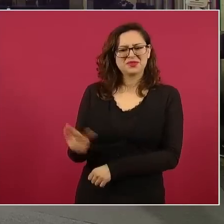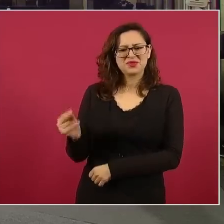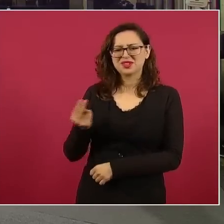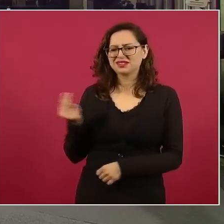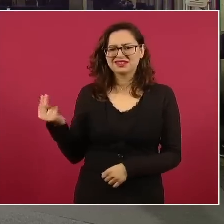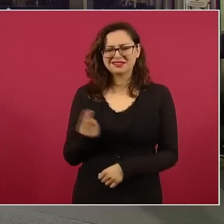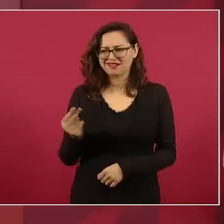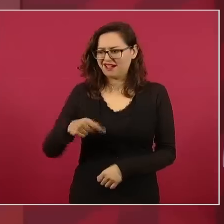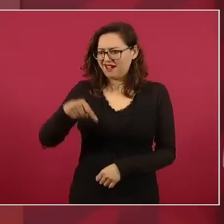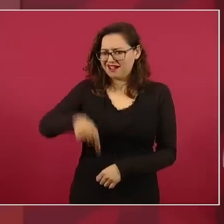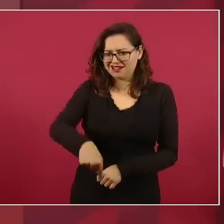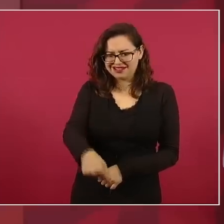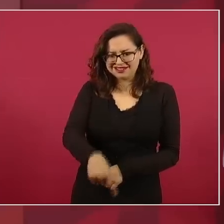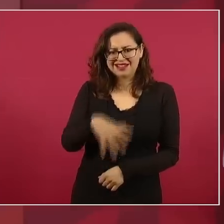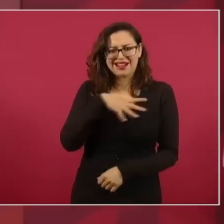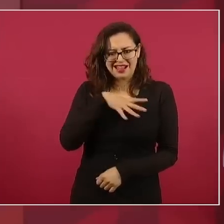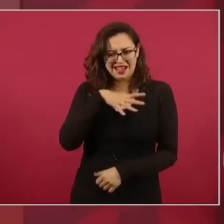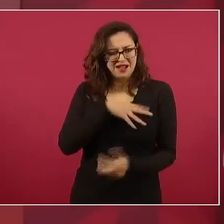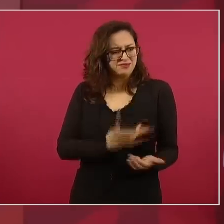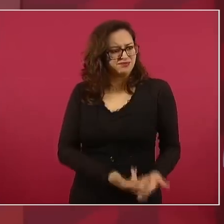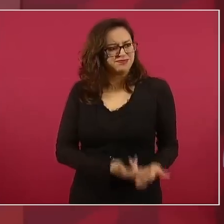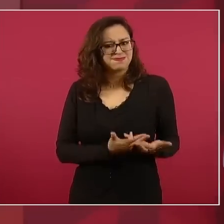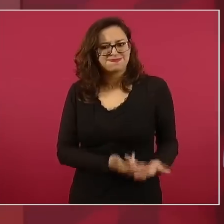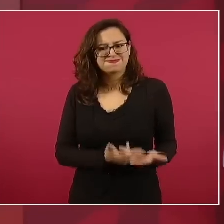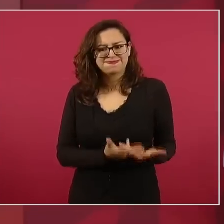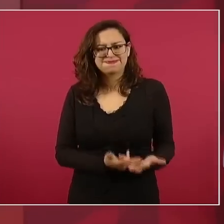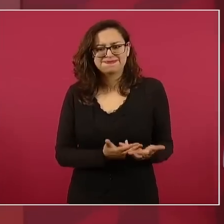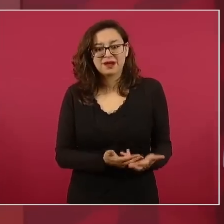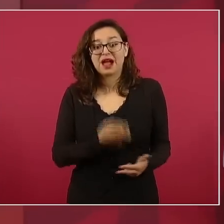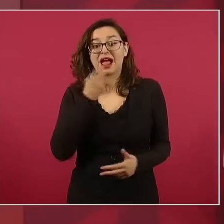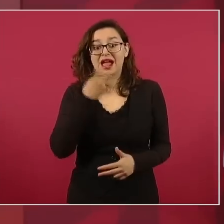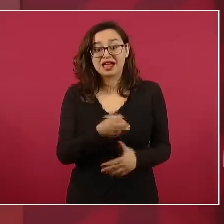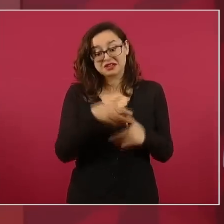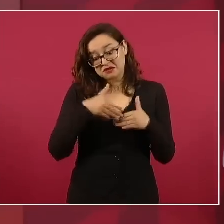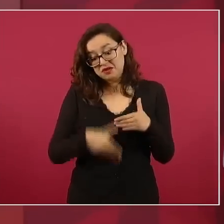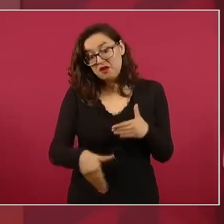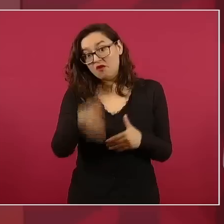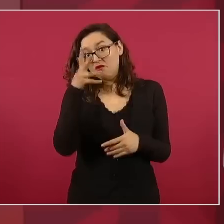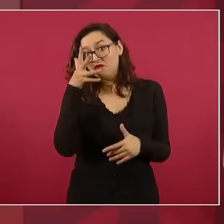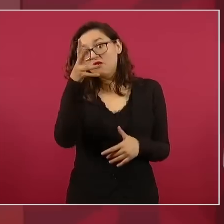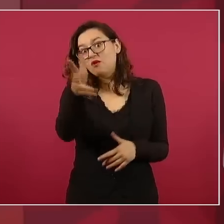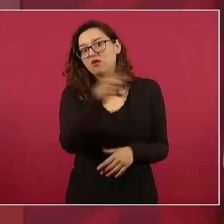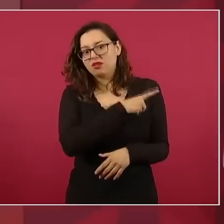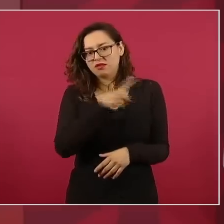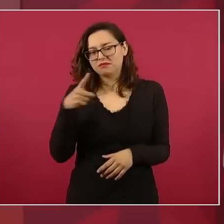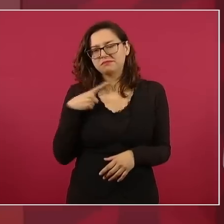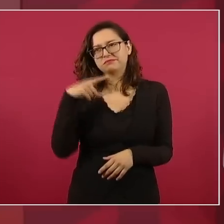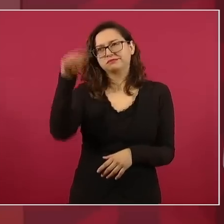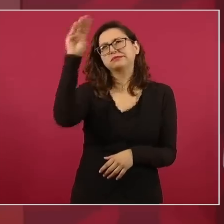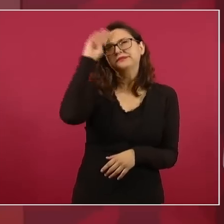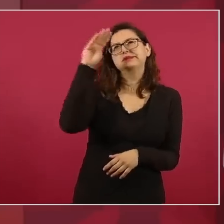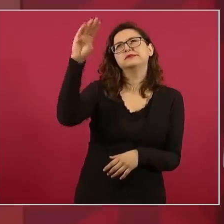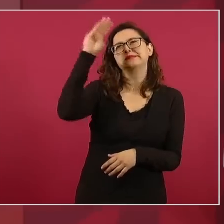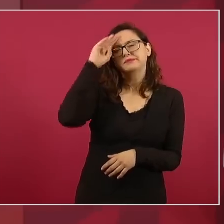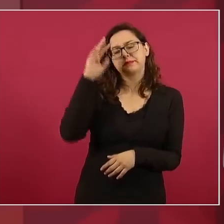Eso es lo que hay que estar pensando hacia adelante. Y fue muy buena la plática